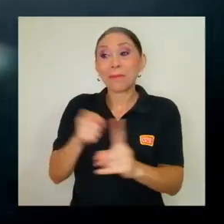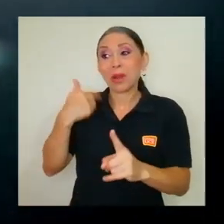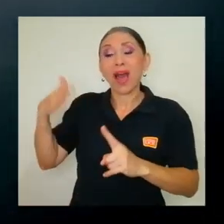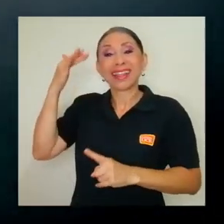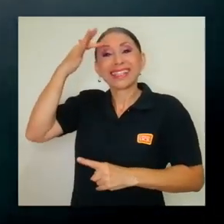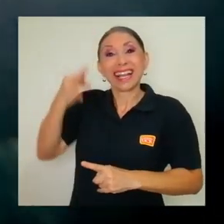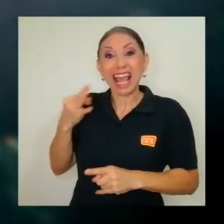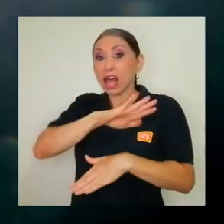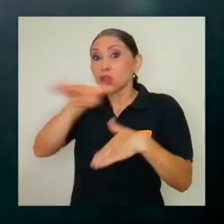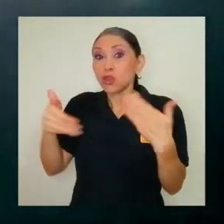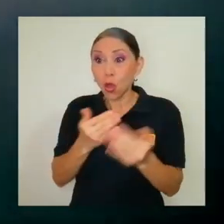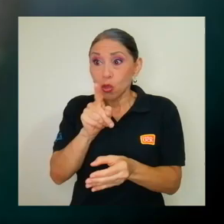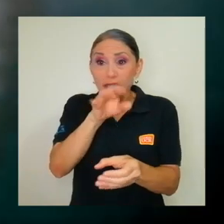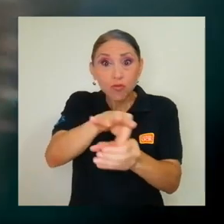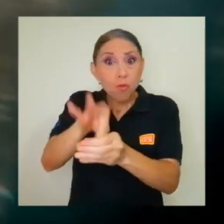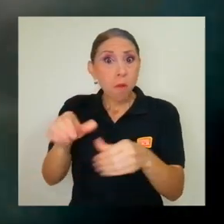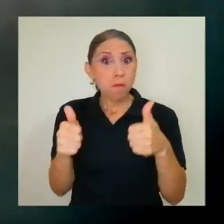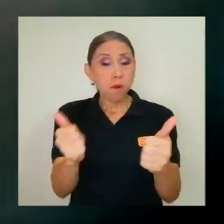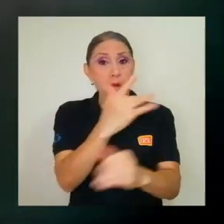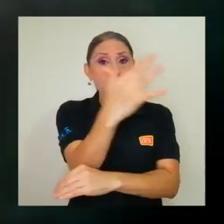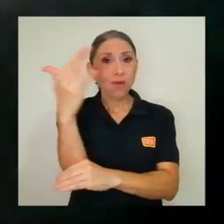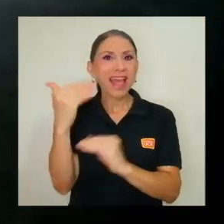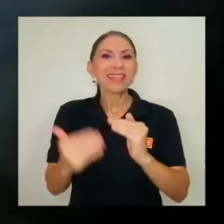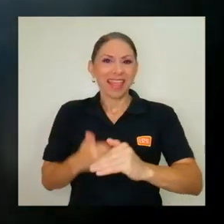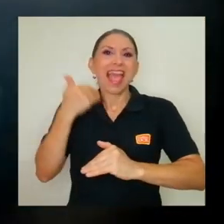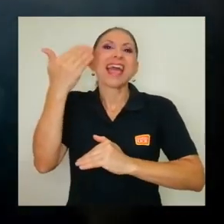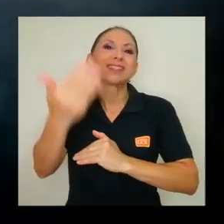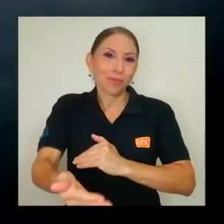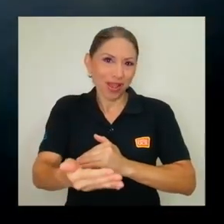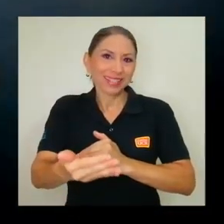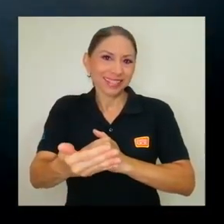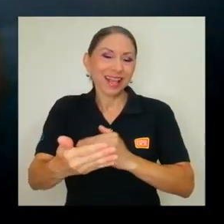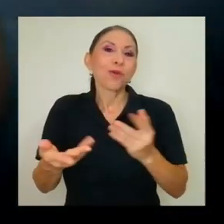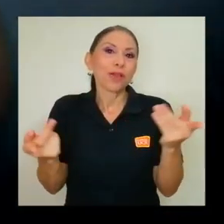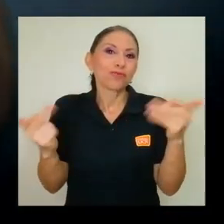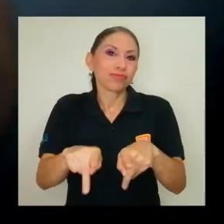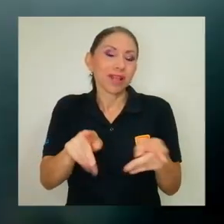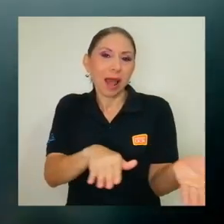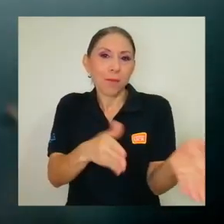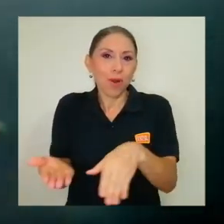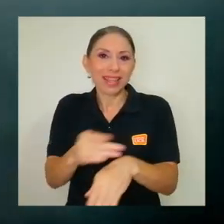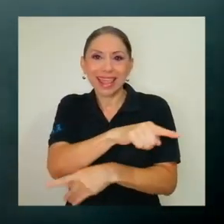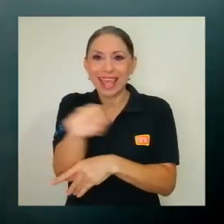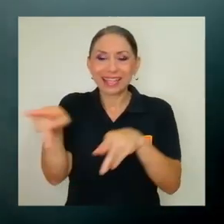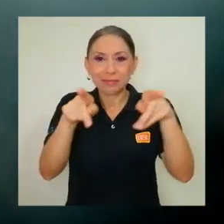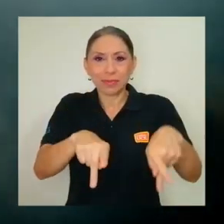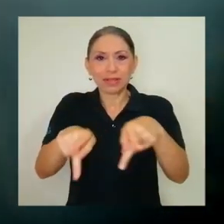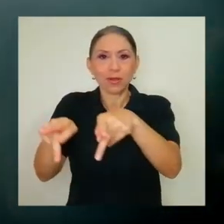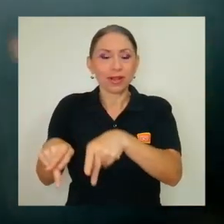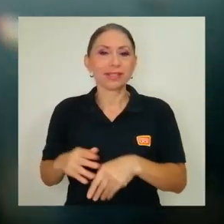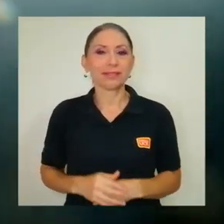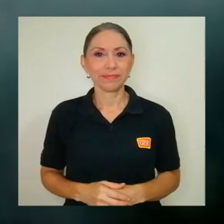recuperación del bosque amazónico estaba relacionada con después, cuando ocurrió la muerte de todas estas personas.